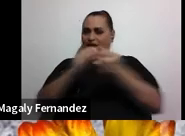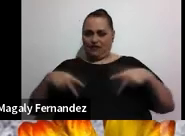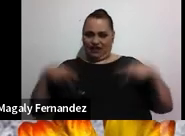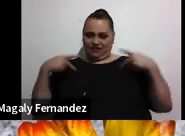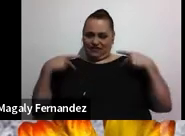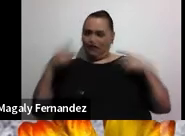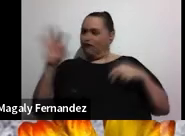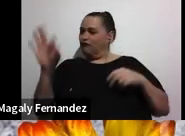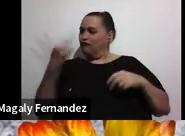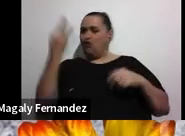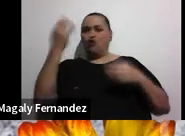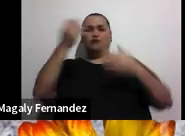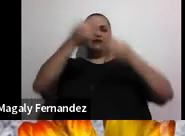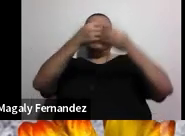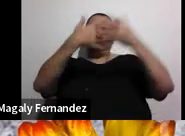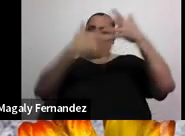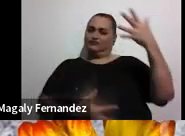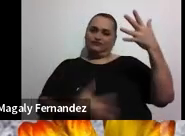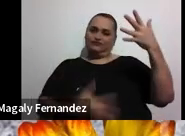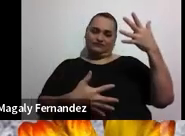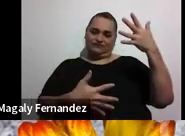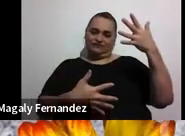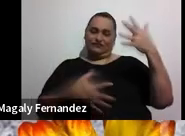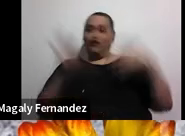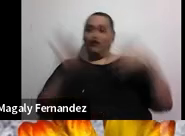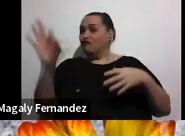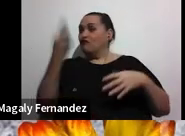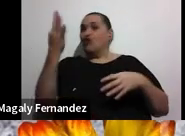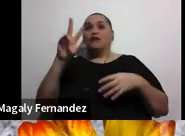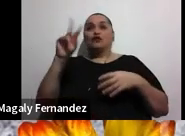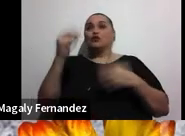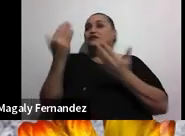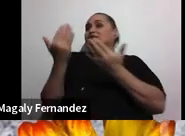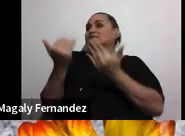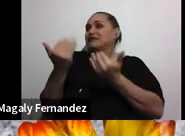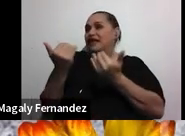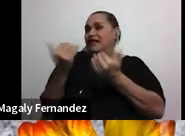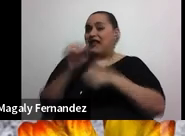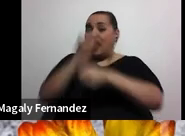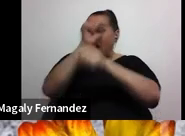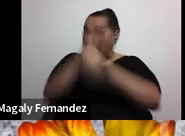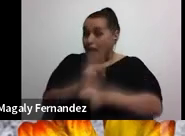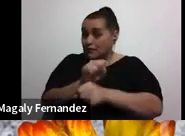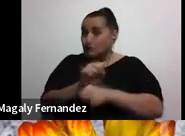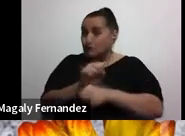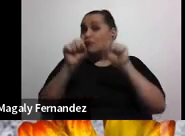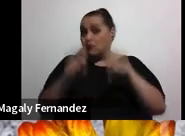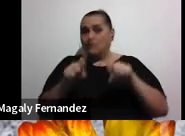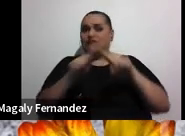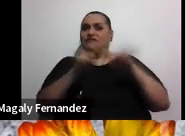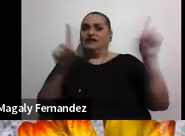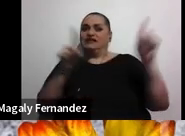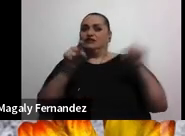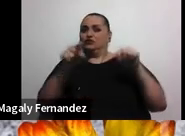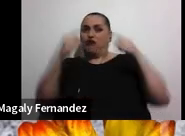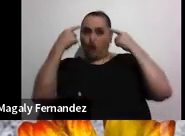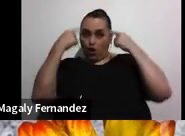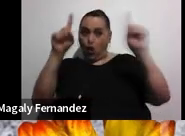maneras de una forma inesperada un único hábito puede hacer la diferencia en que ustedes lleguen a la adultez mayor